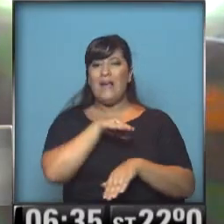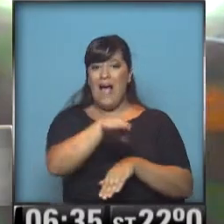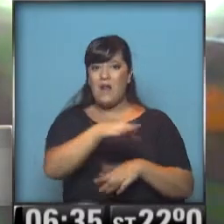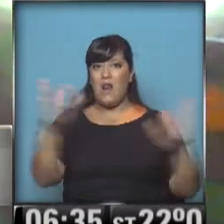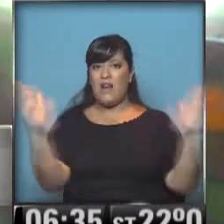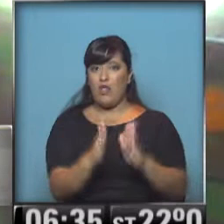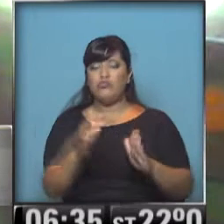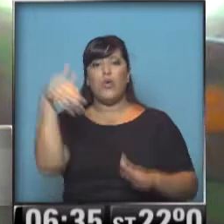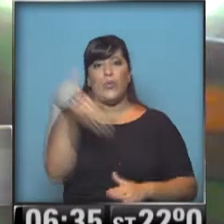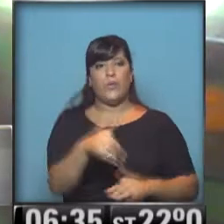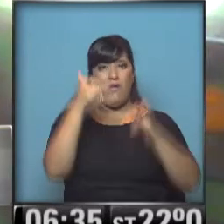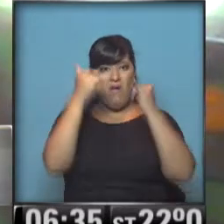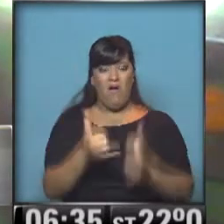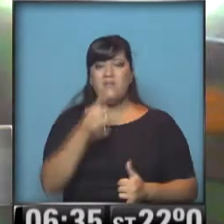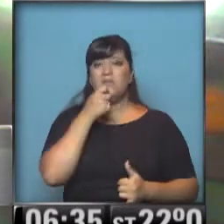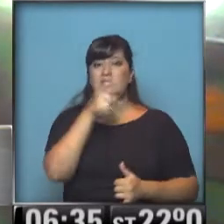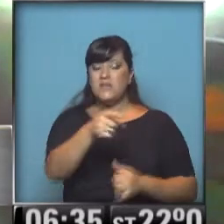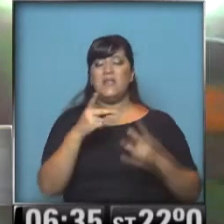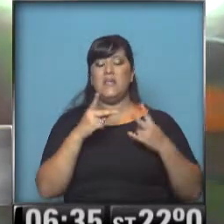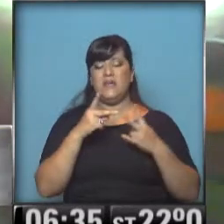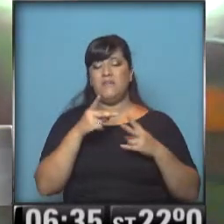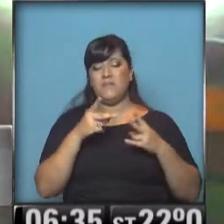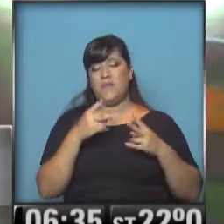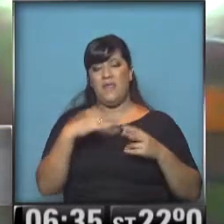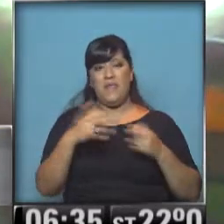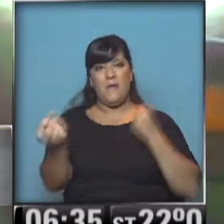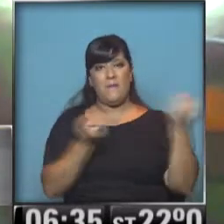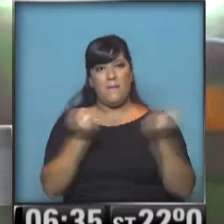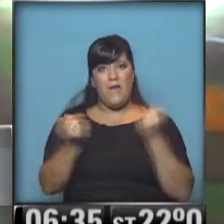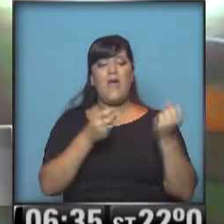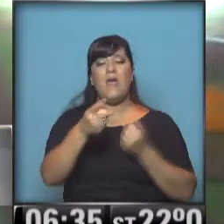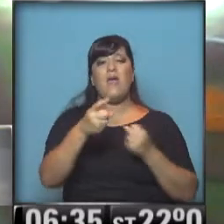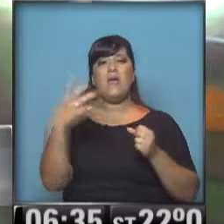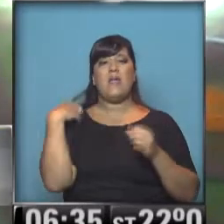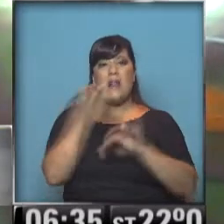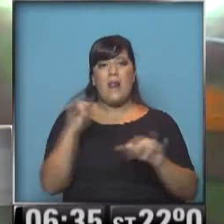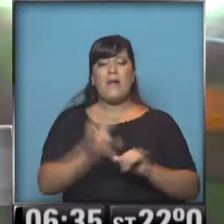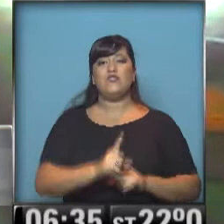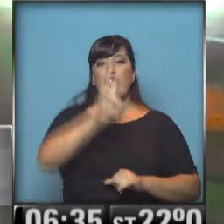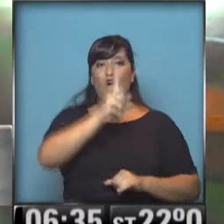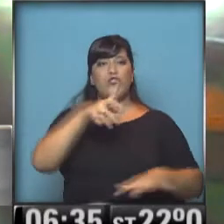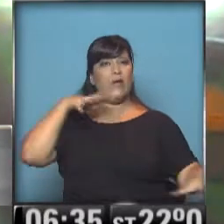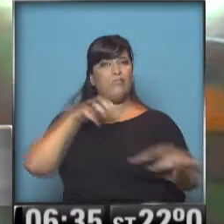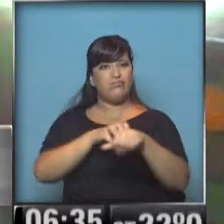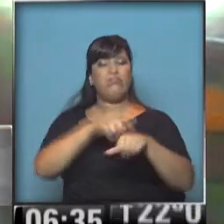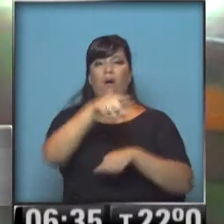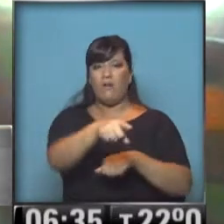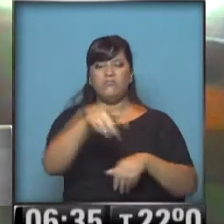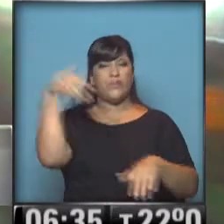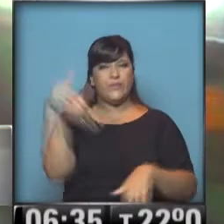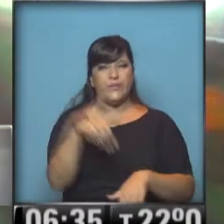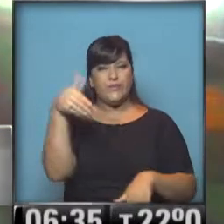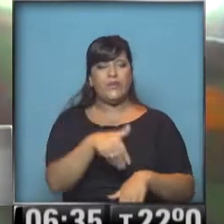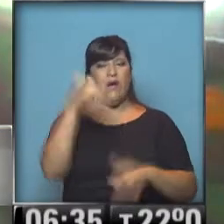moras, así que si tiene que viajar por la Avenida General Paz, Corredor Norte, salga con tiempo porque este choque está originando desde